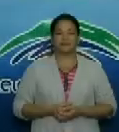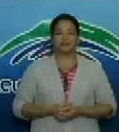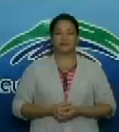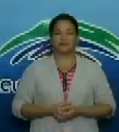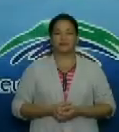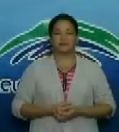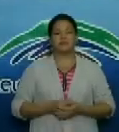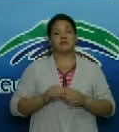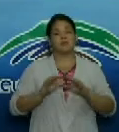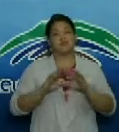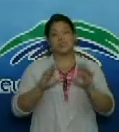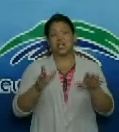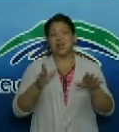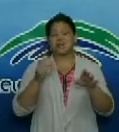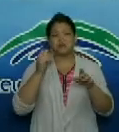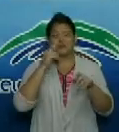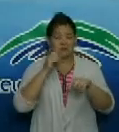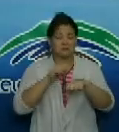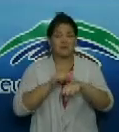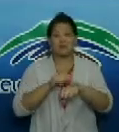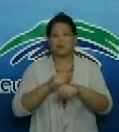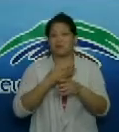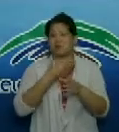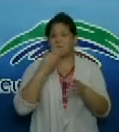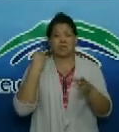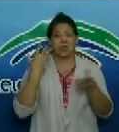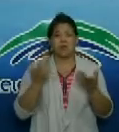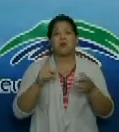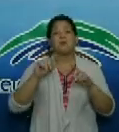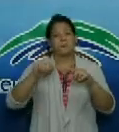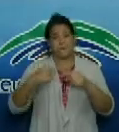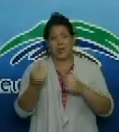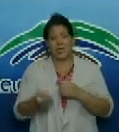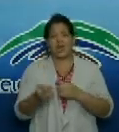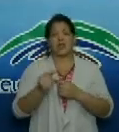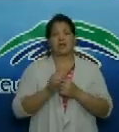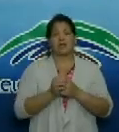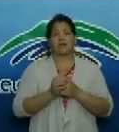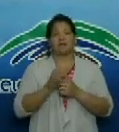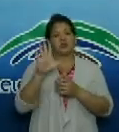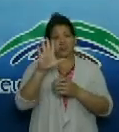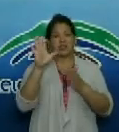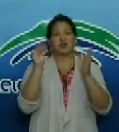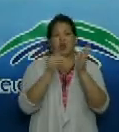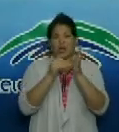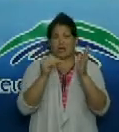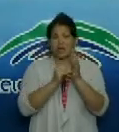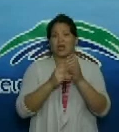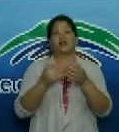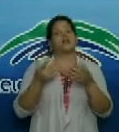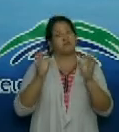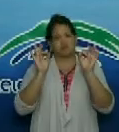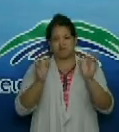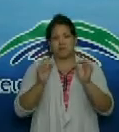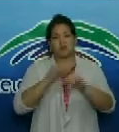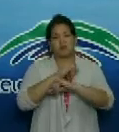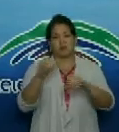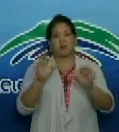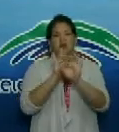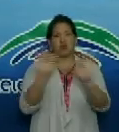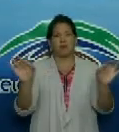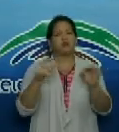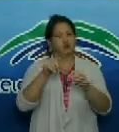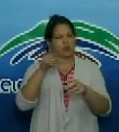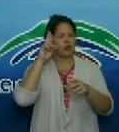Bueno lamentablemente se nos acaba el tiempo pero la cita es nuevamente mañana a las 5 de la tarde con la revista especial usted recuerde